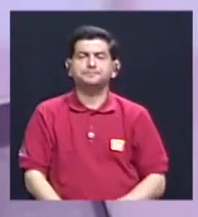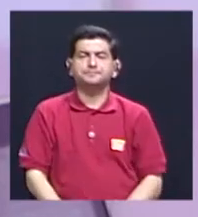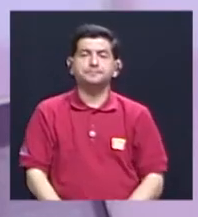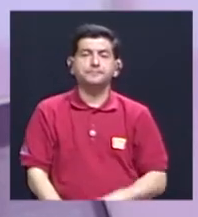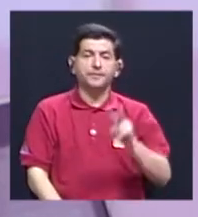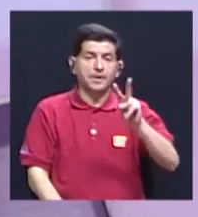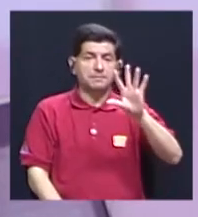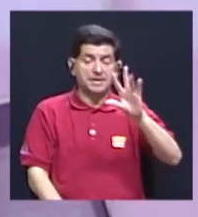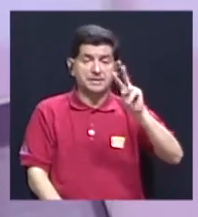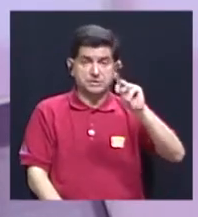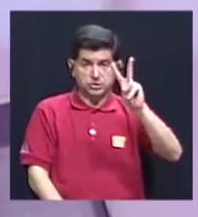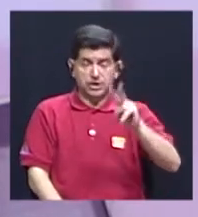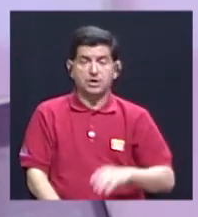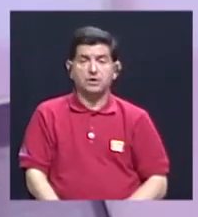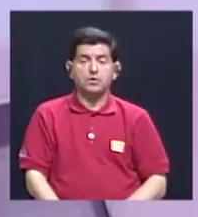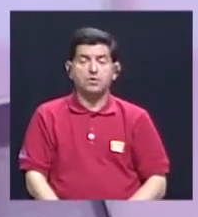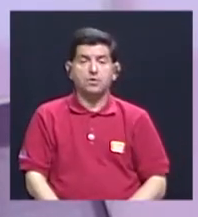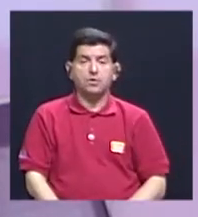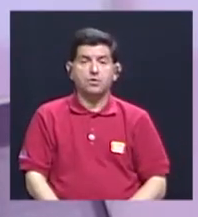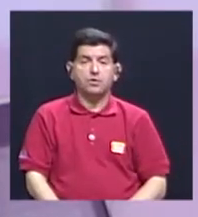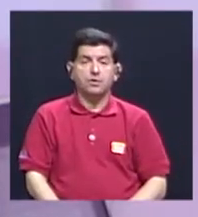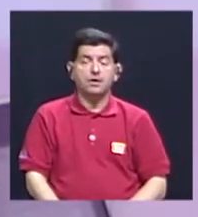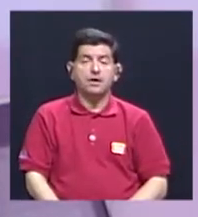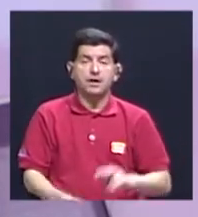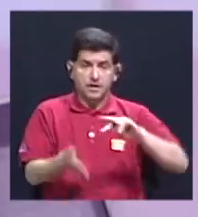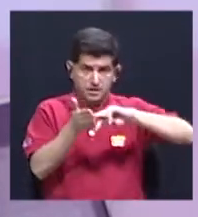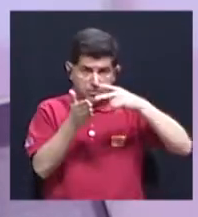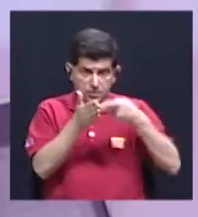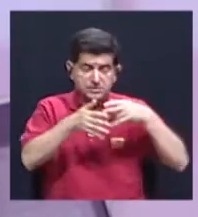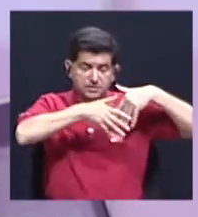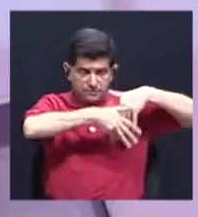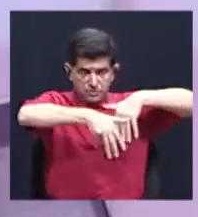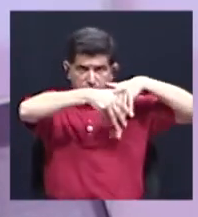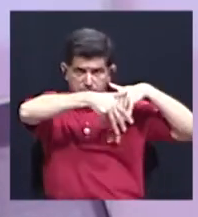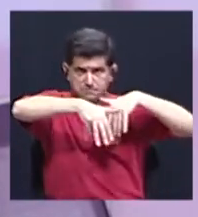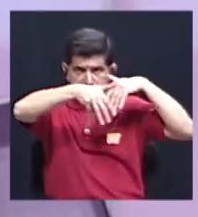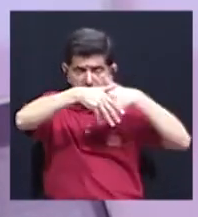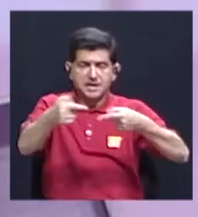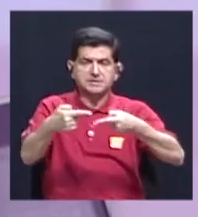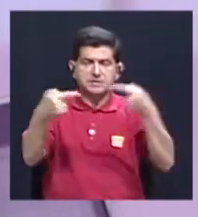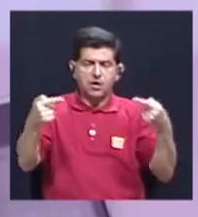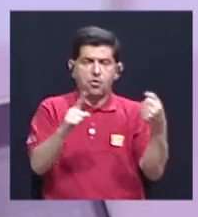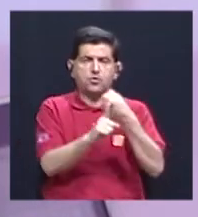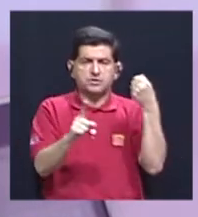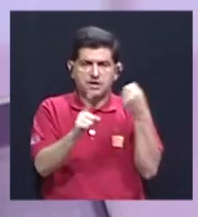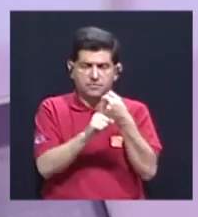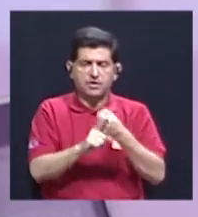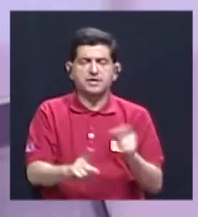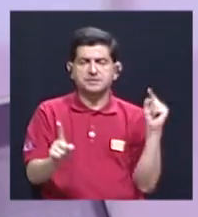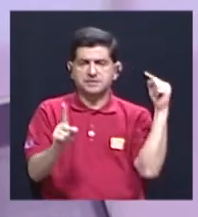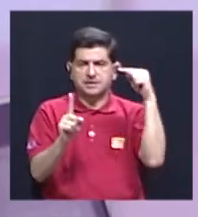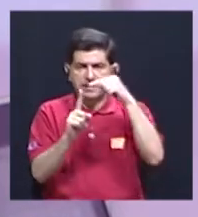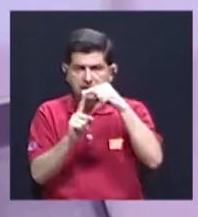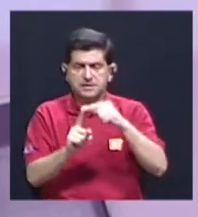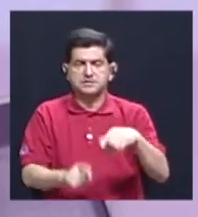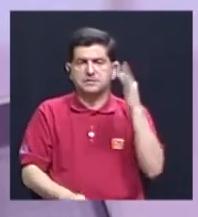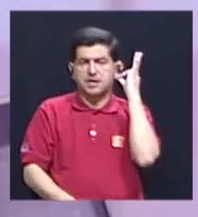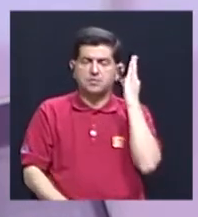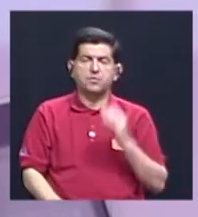este 25 de noviembre, en el marco de la marcha contra la violencia hacia las mujeres,